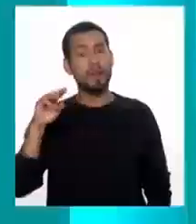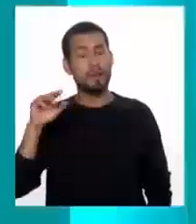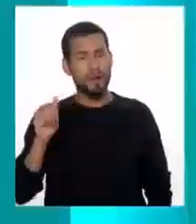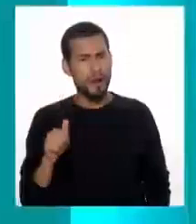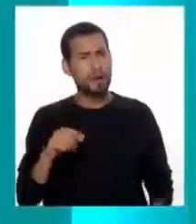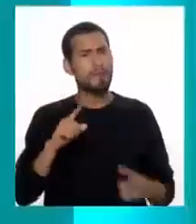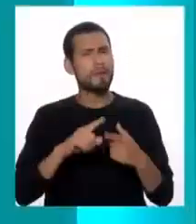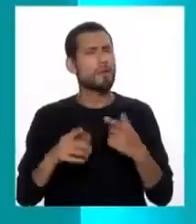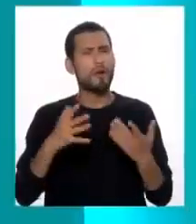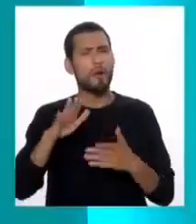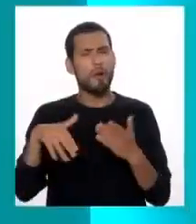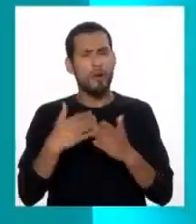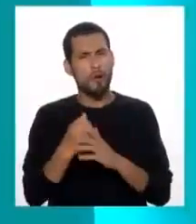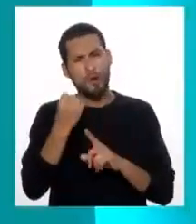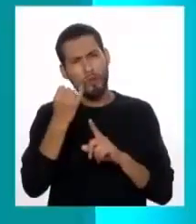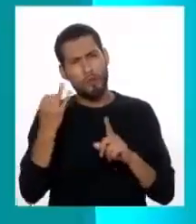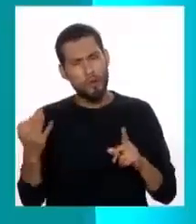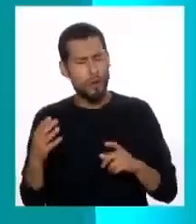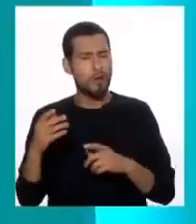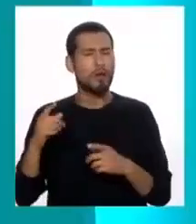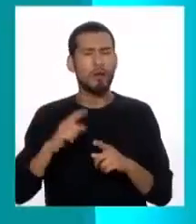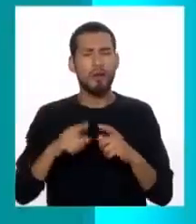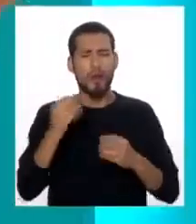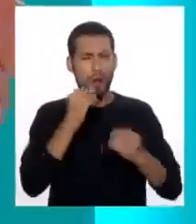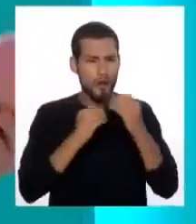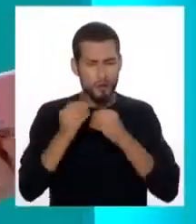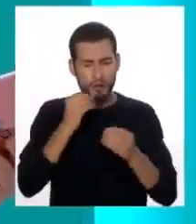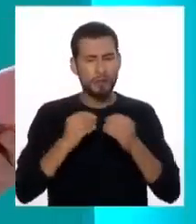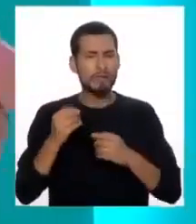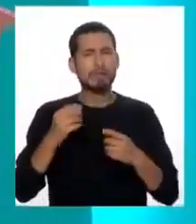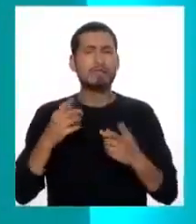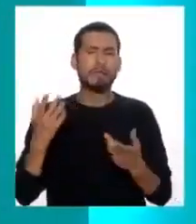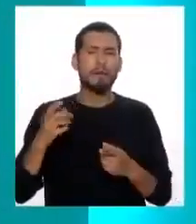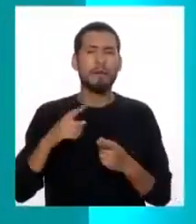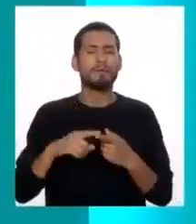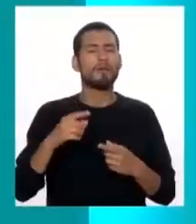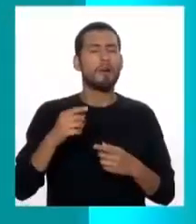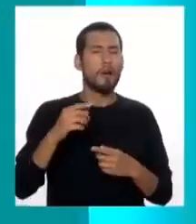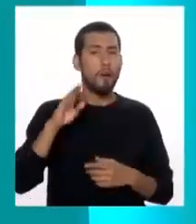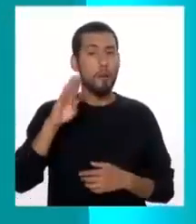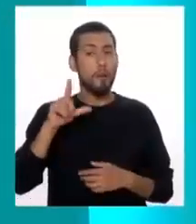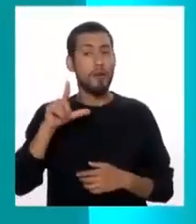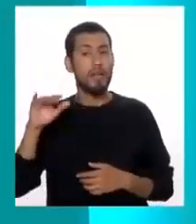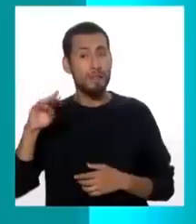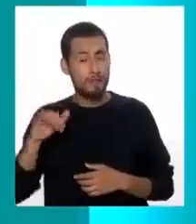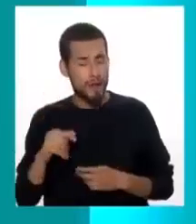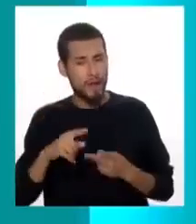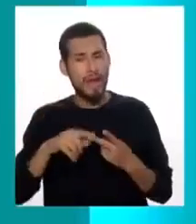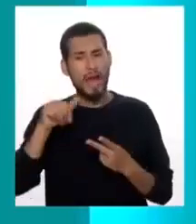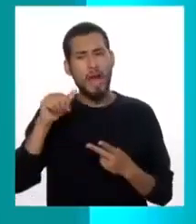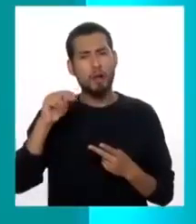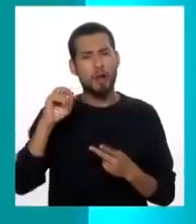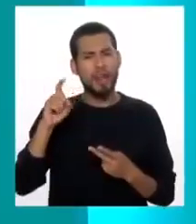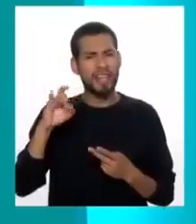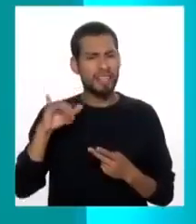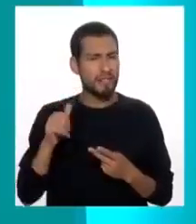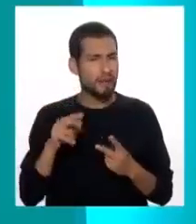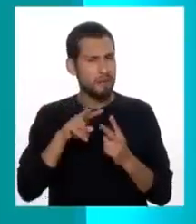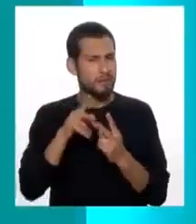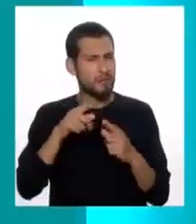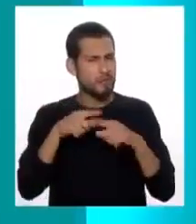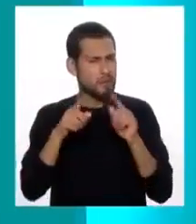realidad tenemos que hablar de los trastornos de la conducta alimentaria, un poco de la bulimia, un poco de la diferencia de la anorexia, por su enorme